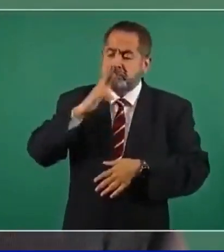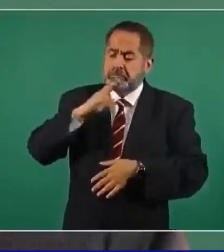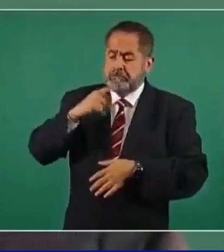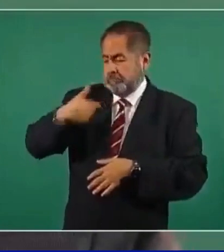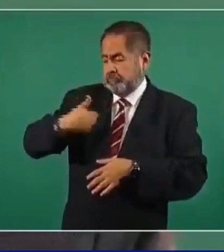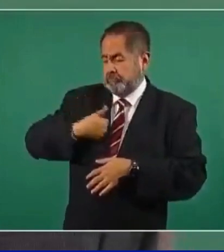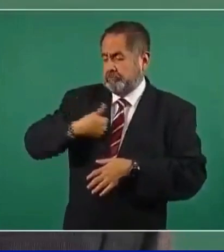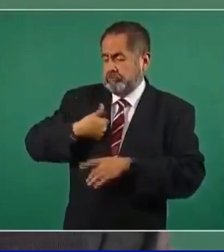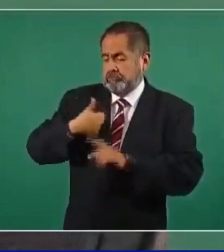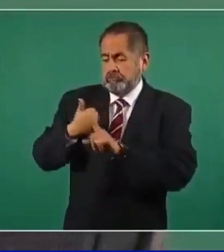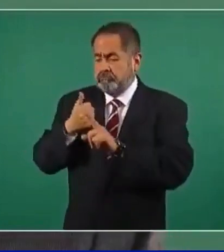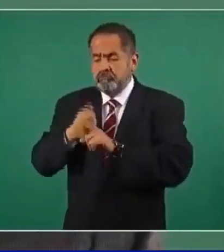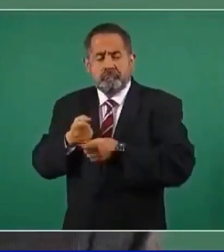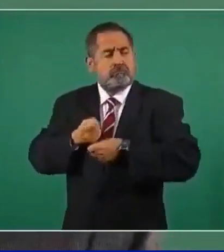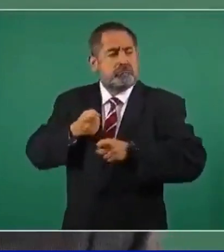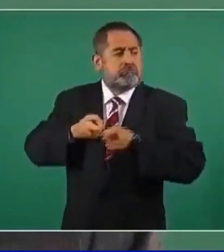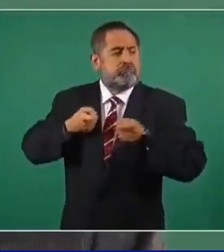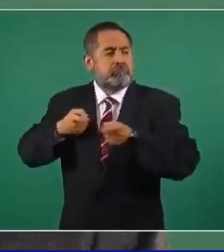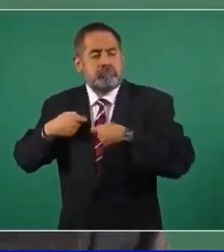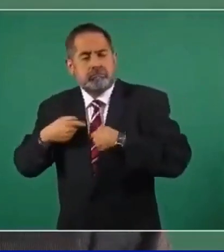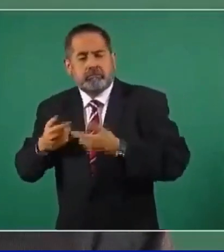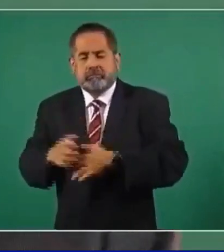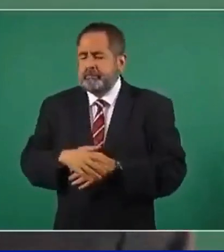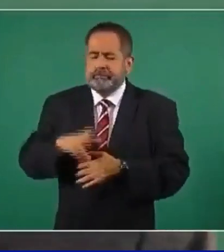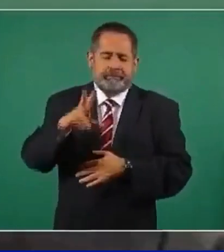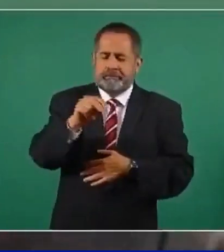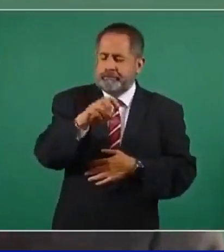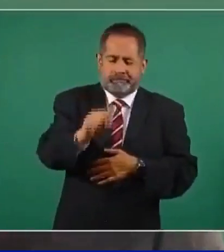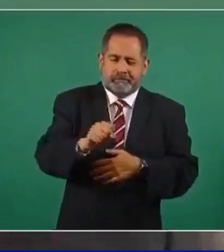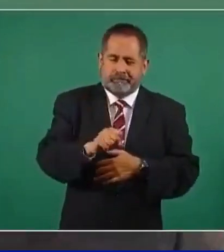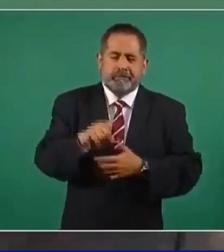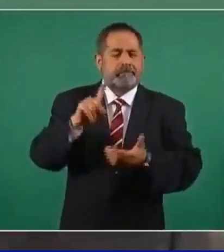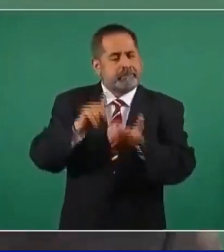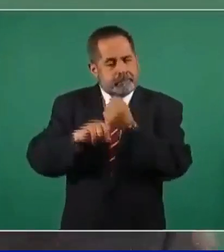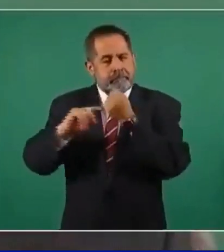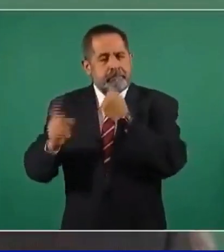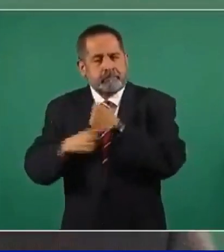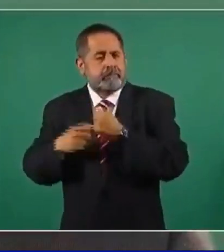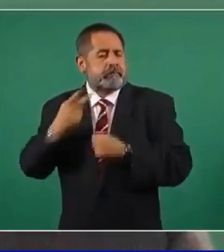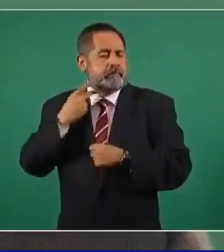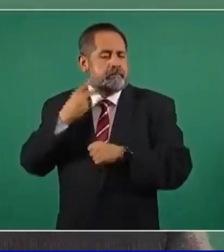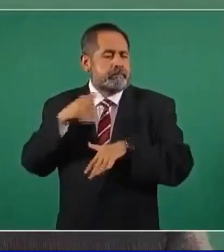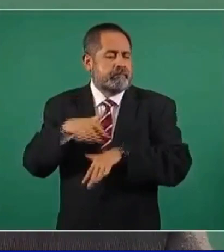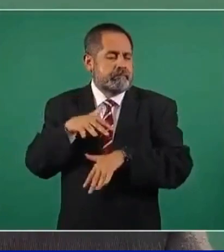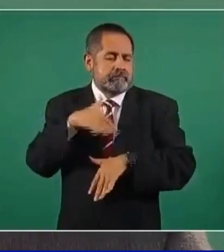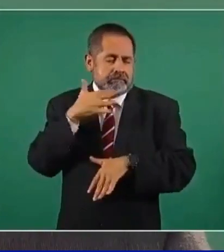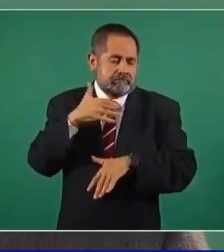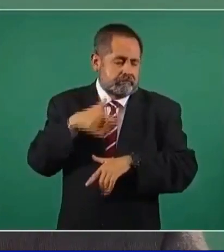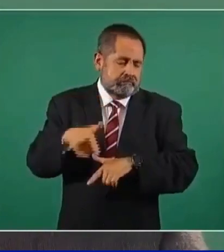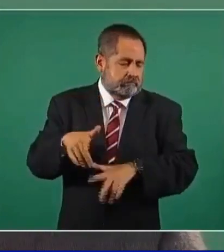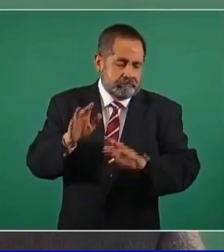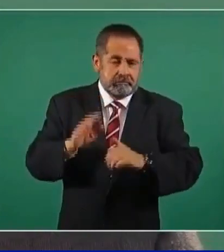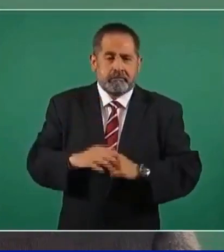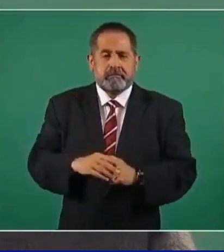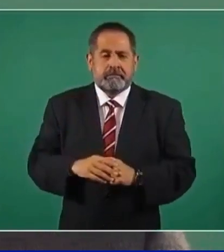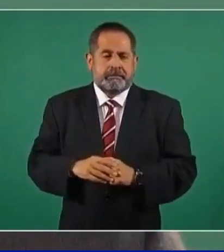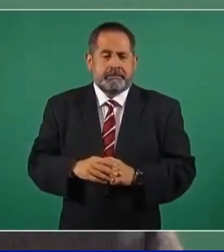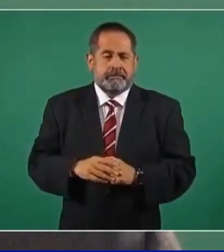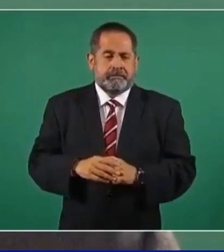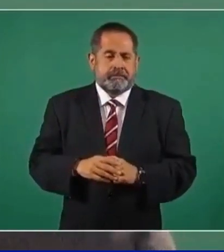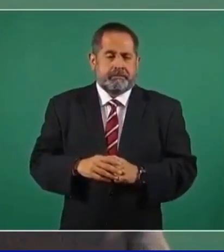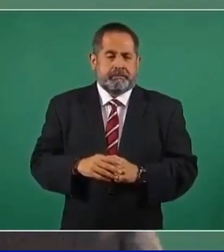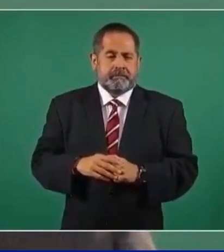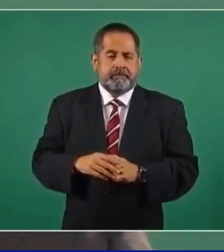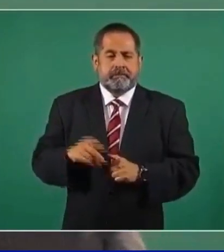armarnos, porque son dos cosas, o es una cuestión. Política era de